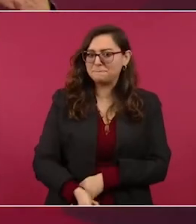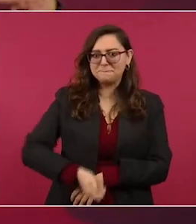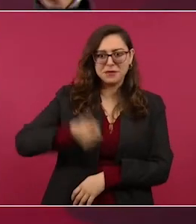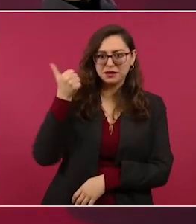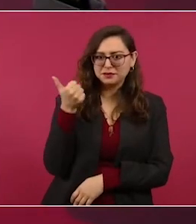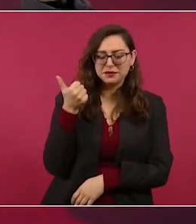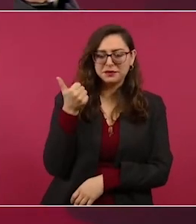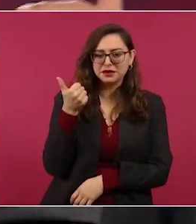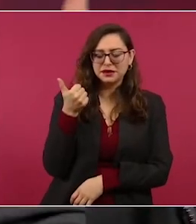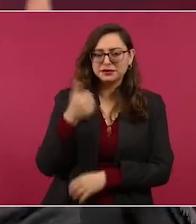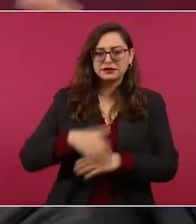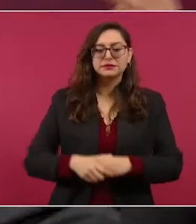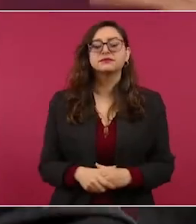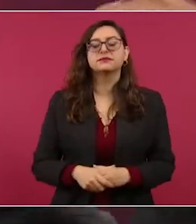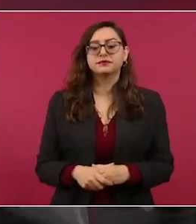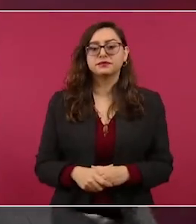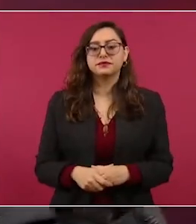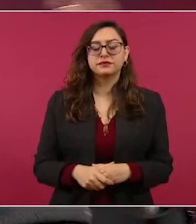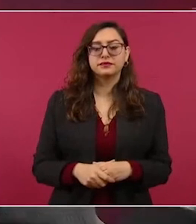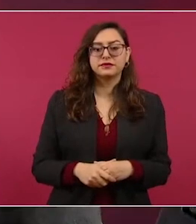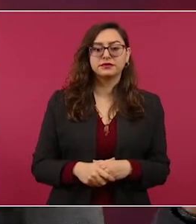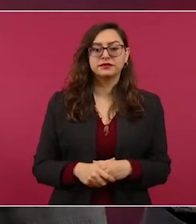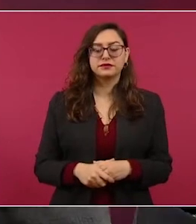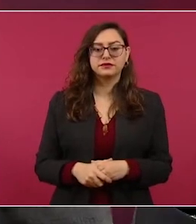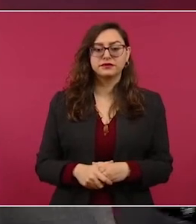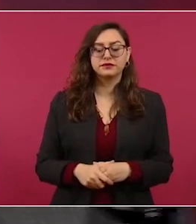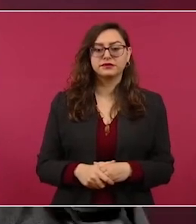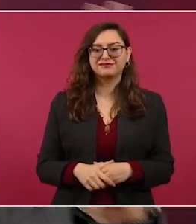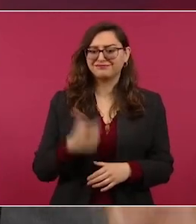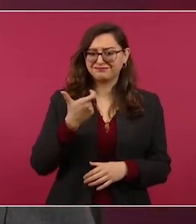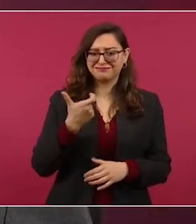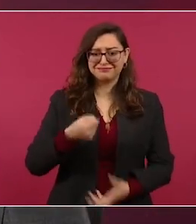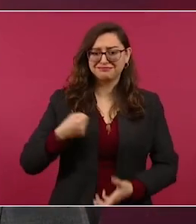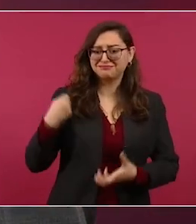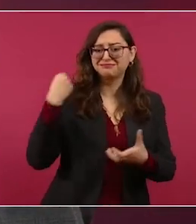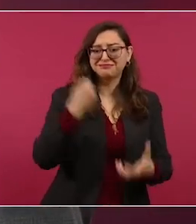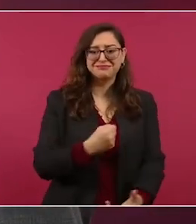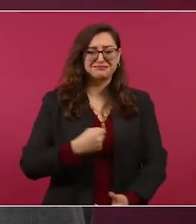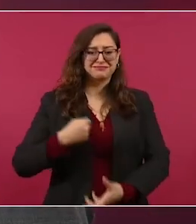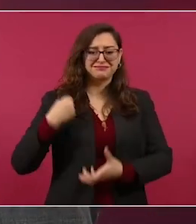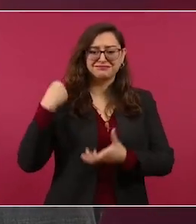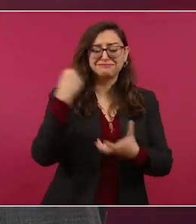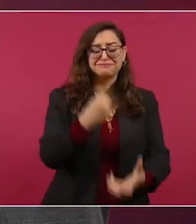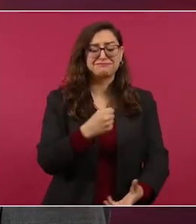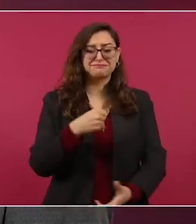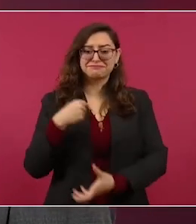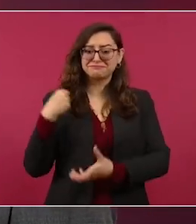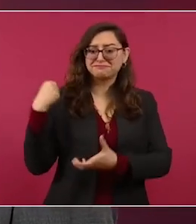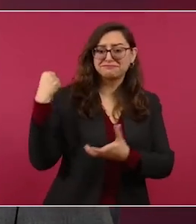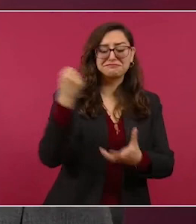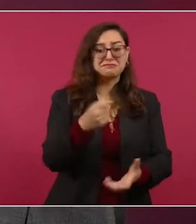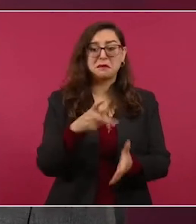Y se está invirtiendo, yo les